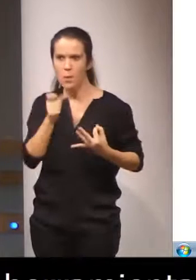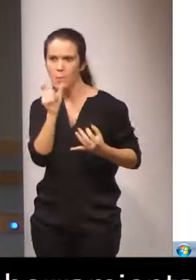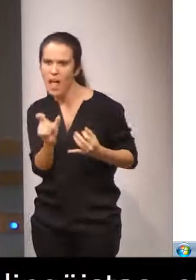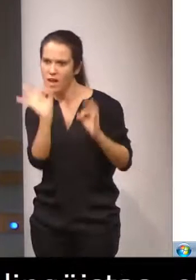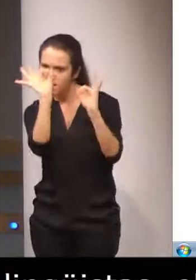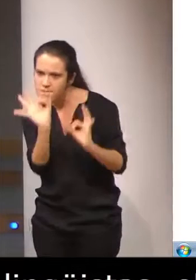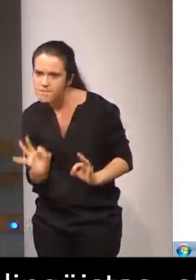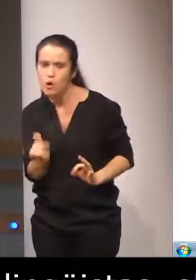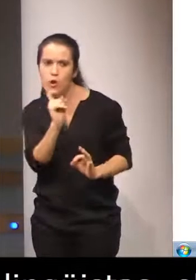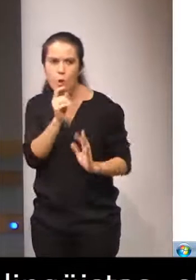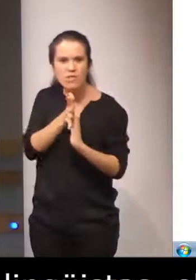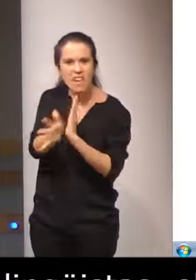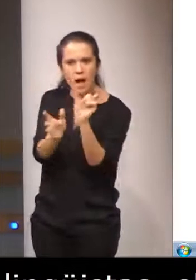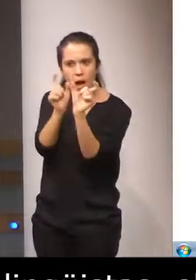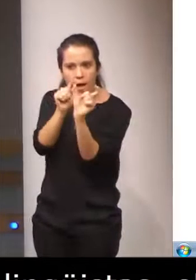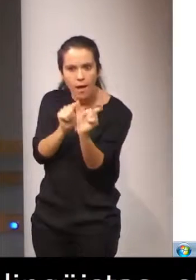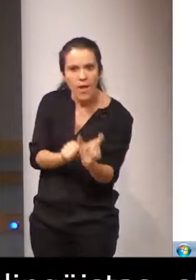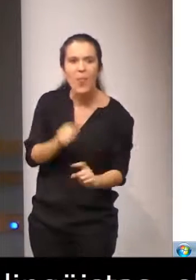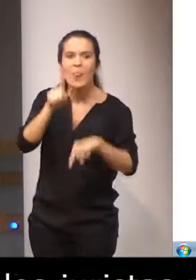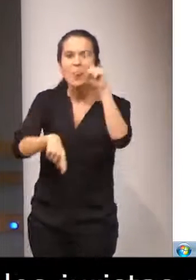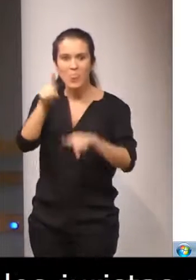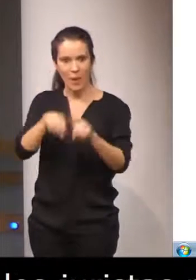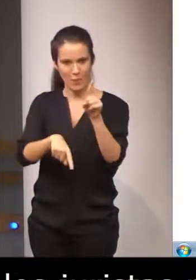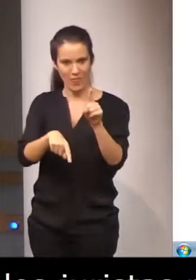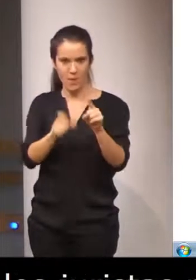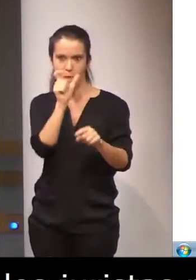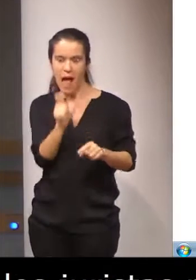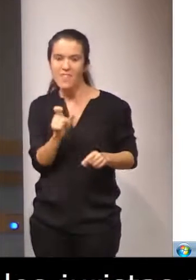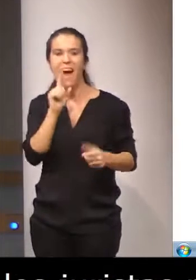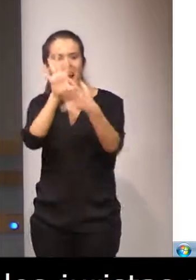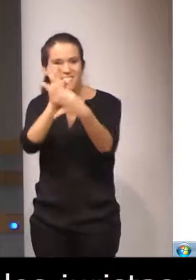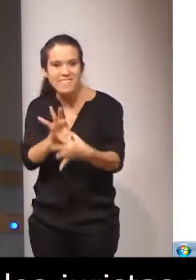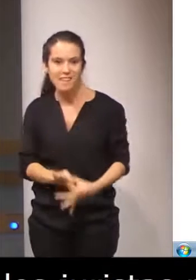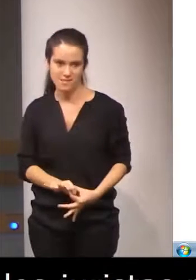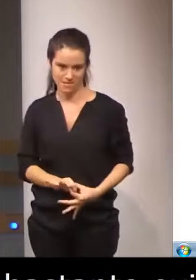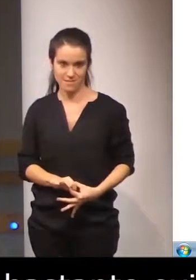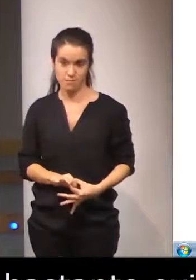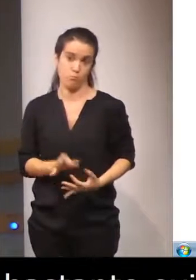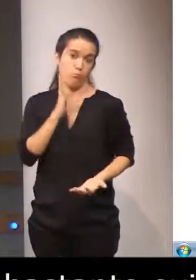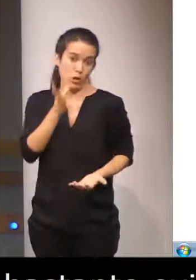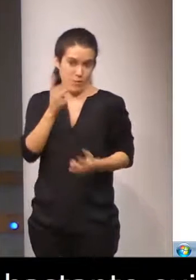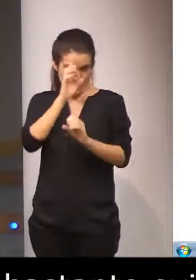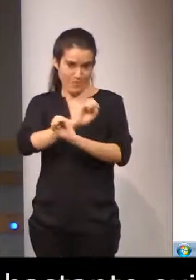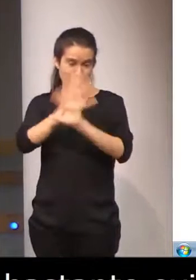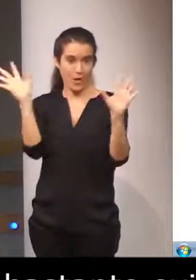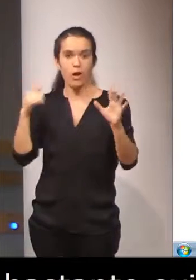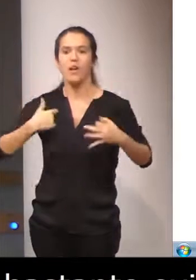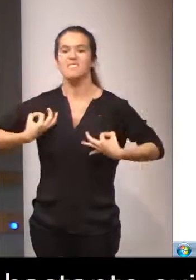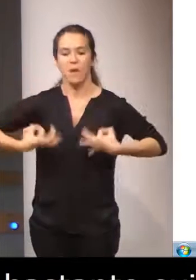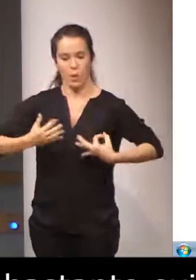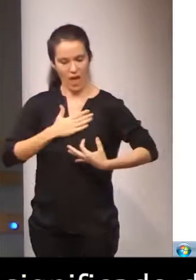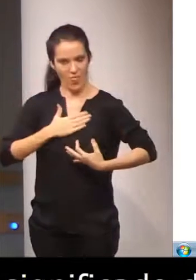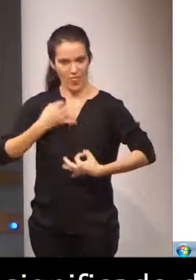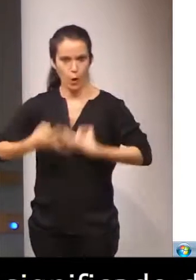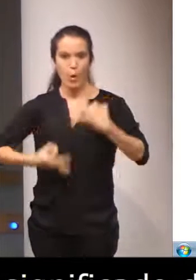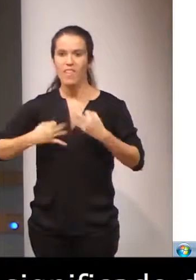en el significado de los distintos significantes que utilizamos, por una razón, por la seguridad jurídica.